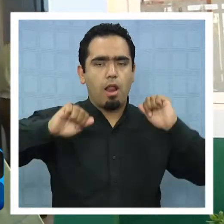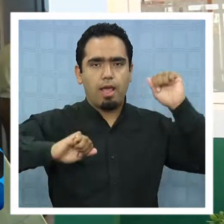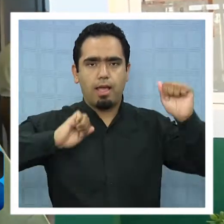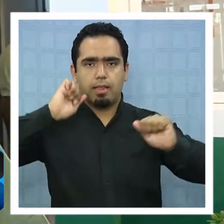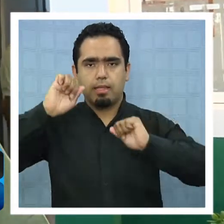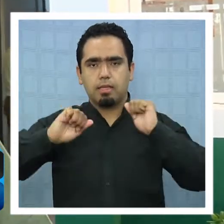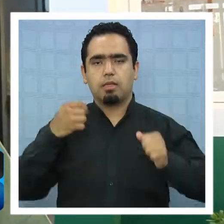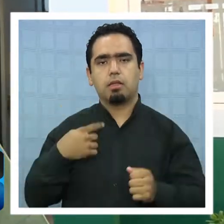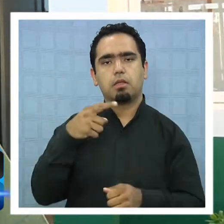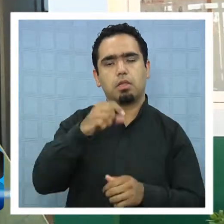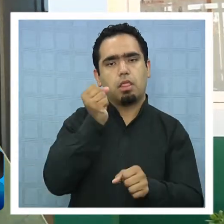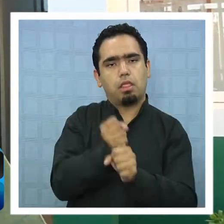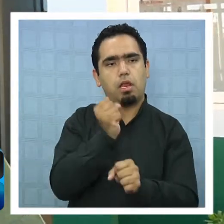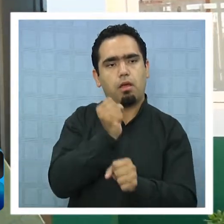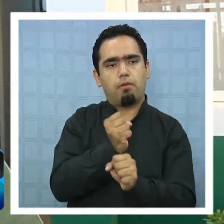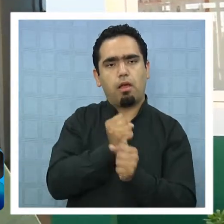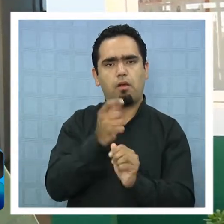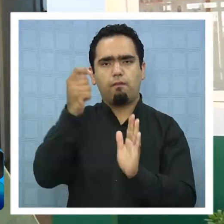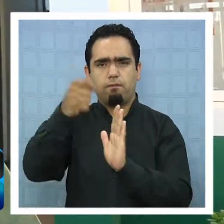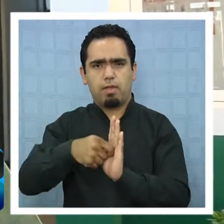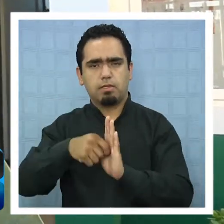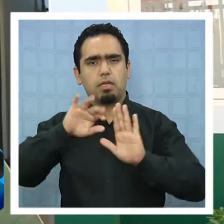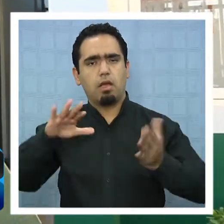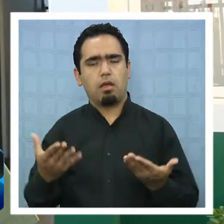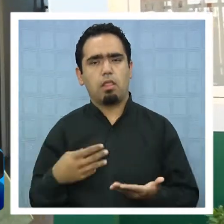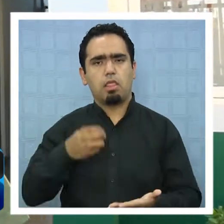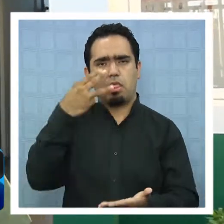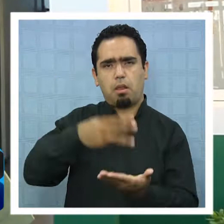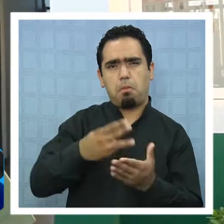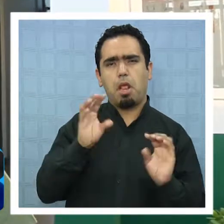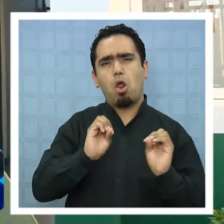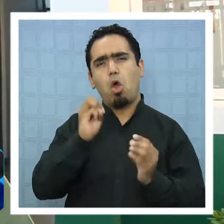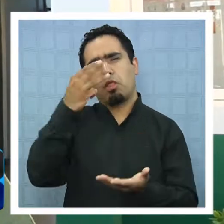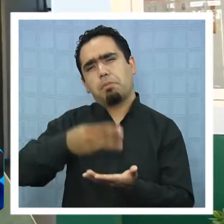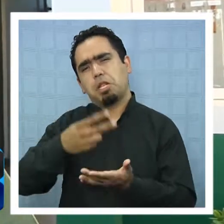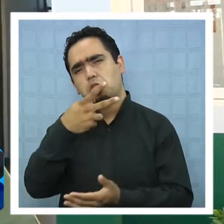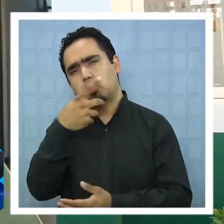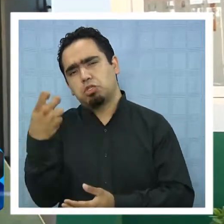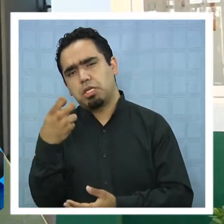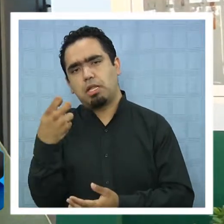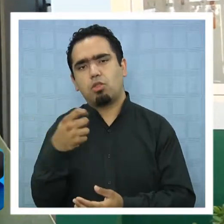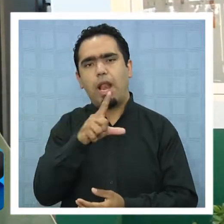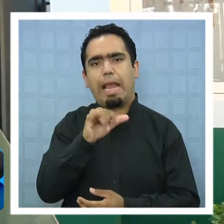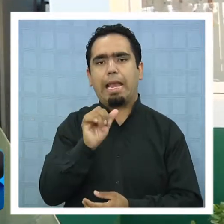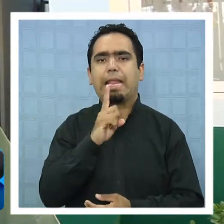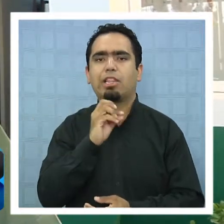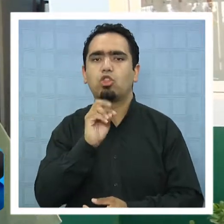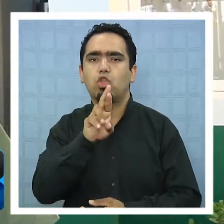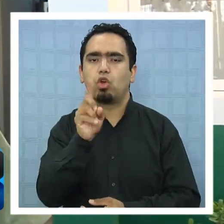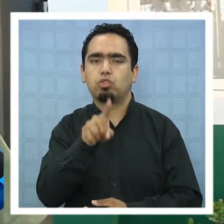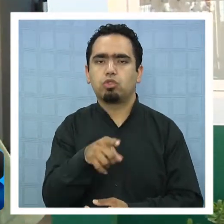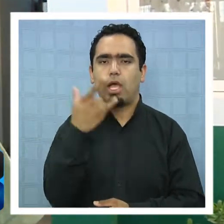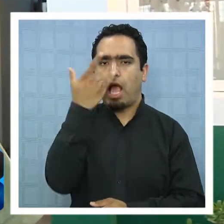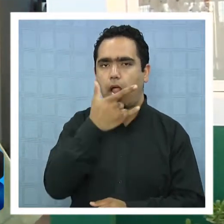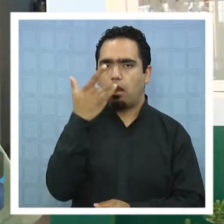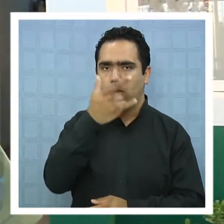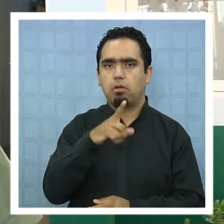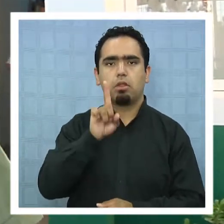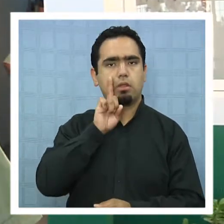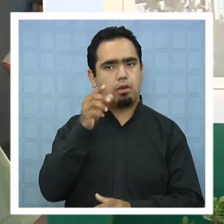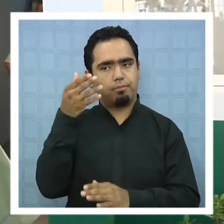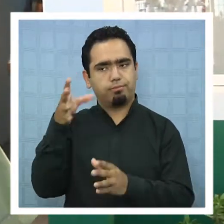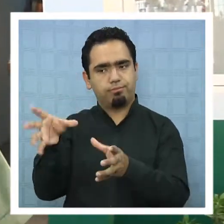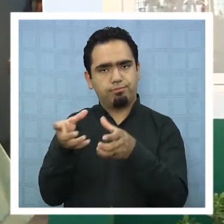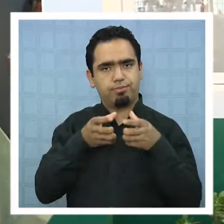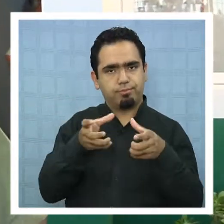realizado hasta la fecha de aproximadamente unos 3.000, 3.200 litros de alcohol que hemos decomisado. Esas son las primeras cosas